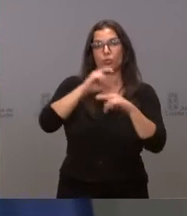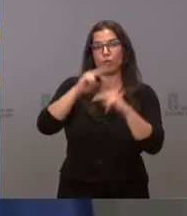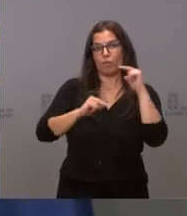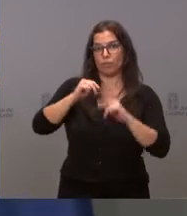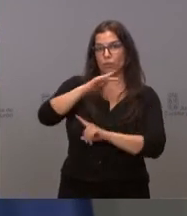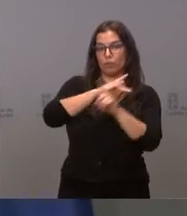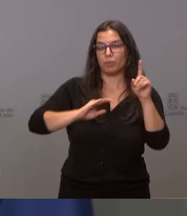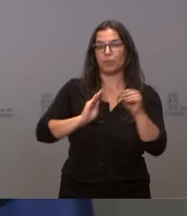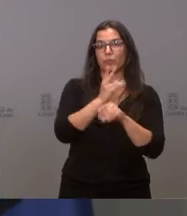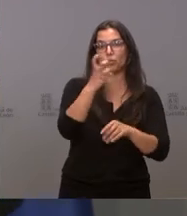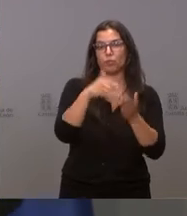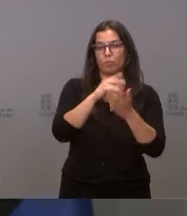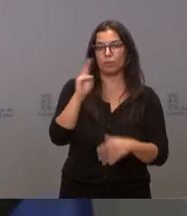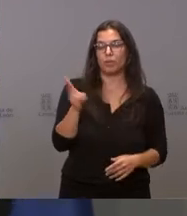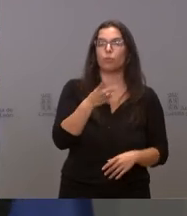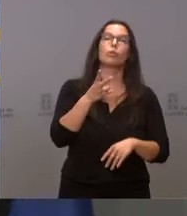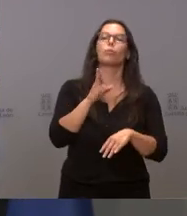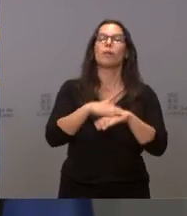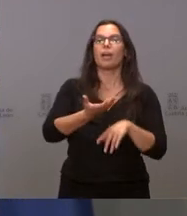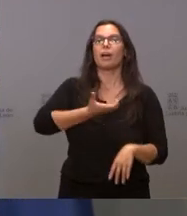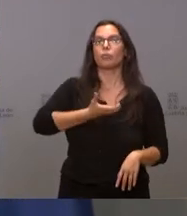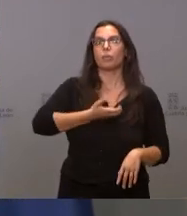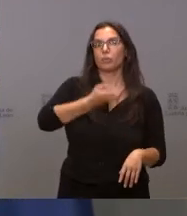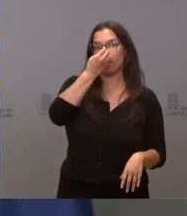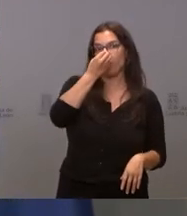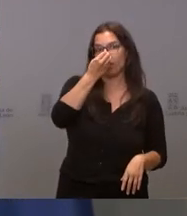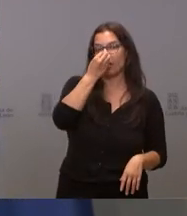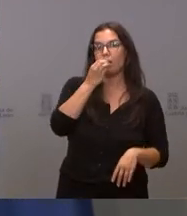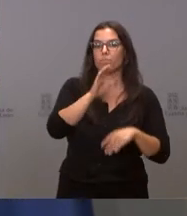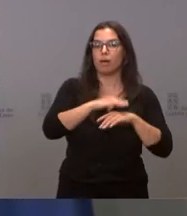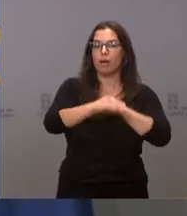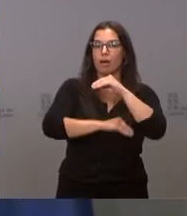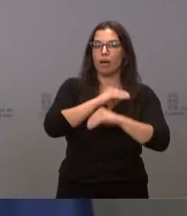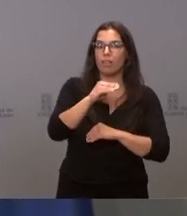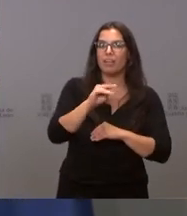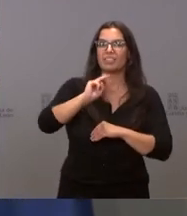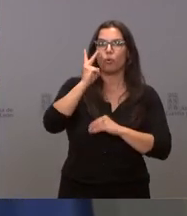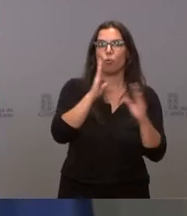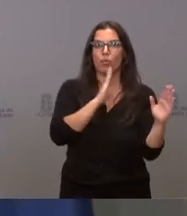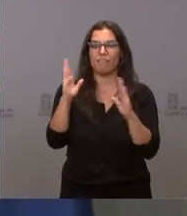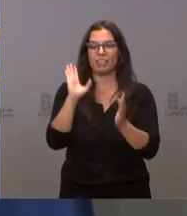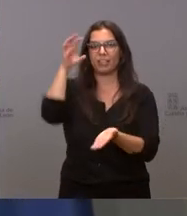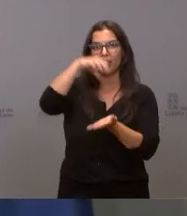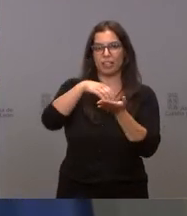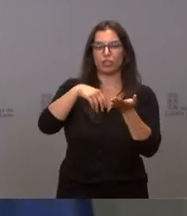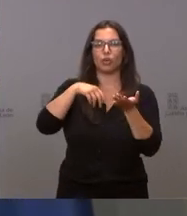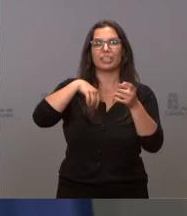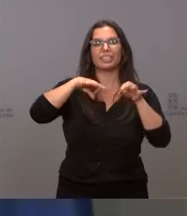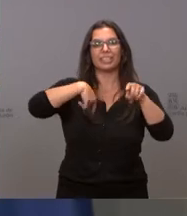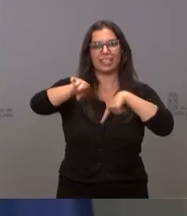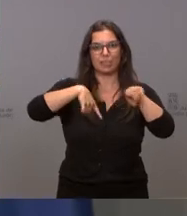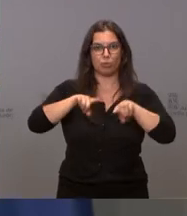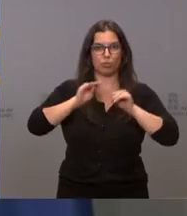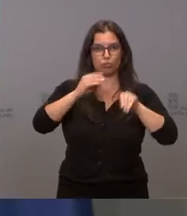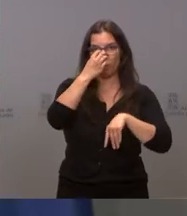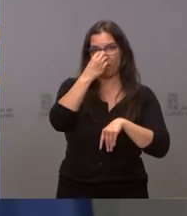Medio Ambiente destina 200.000 euros al Ayuntamiento de Medina del Campo para la ejecución de la segunda fase del Centro de Transportes de Medina del